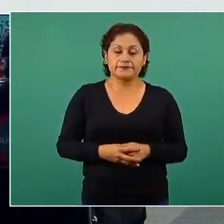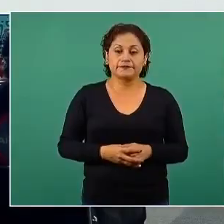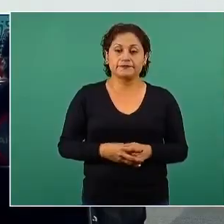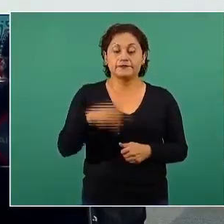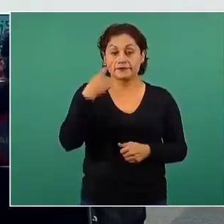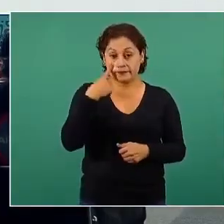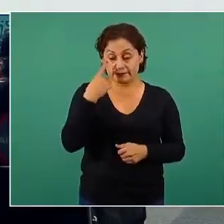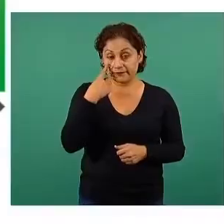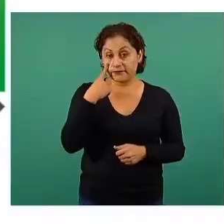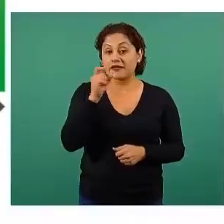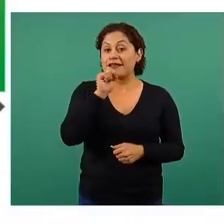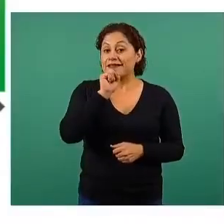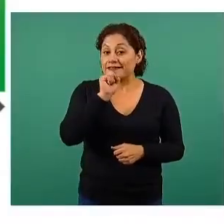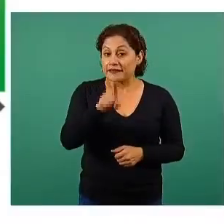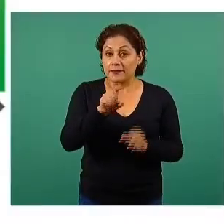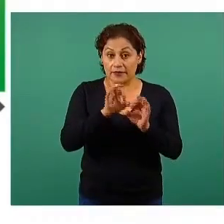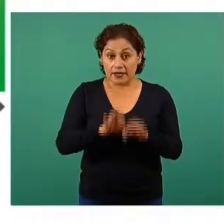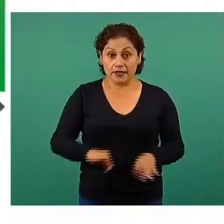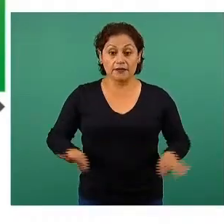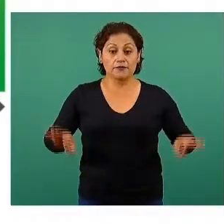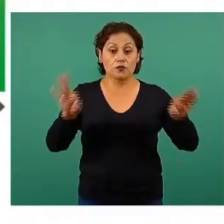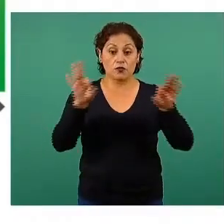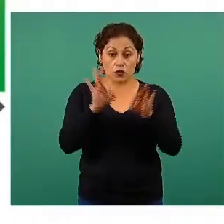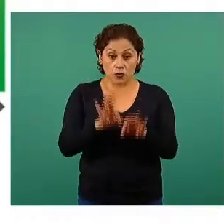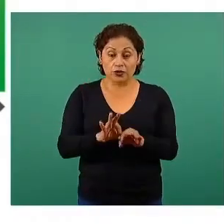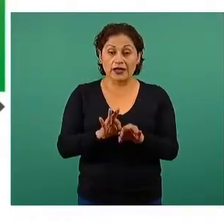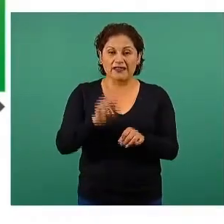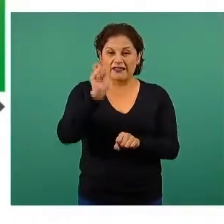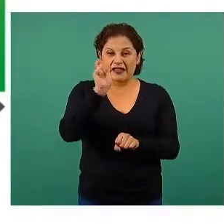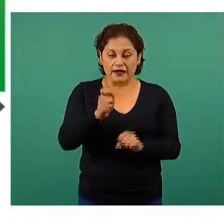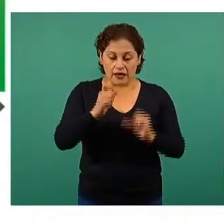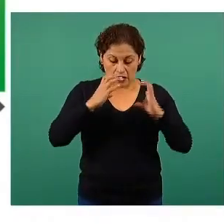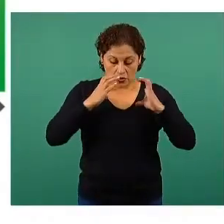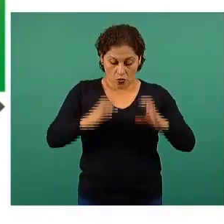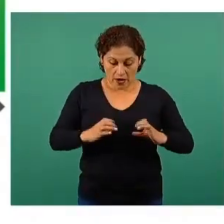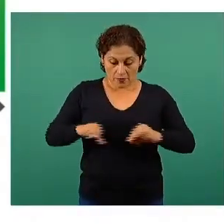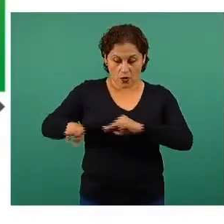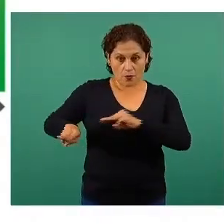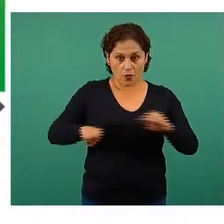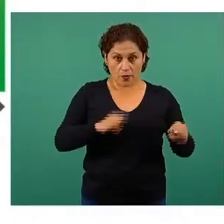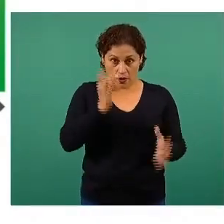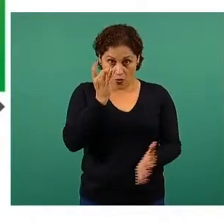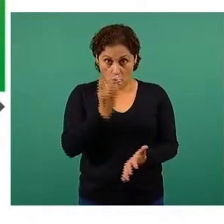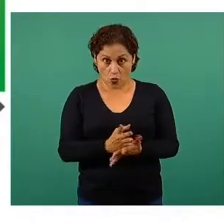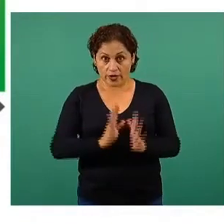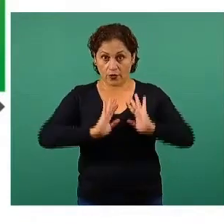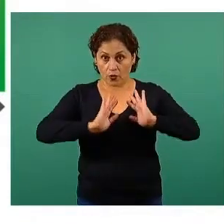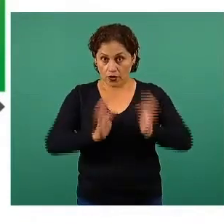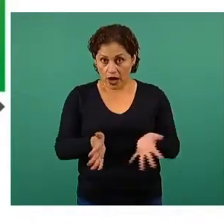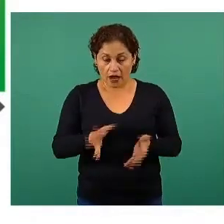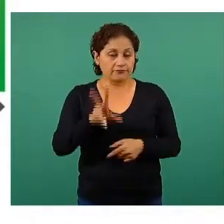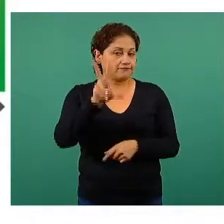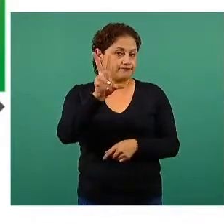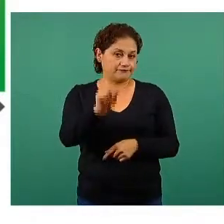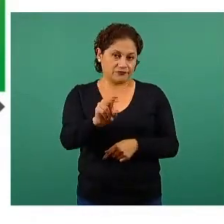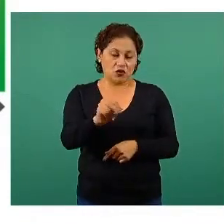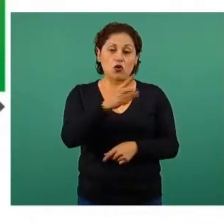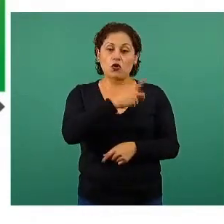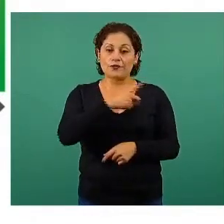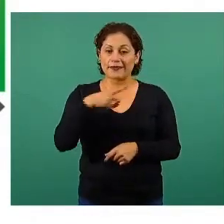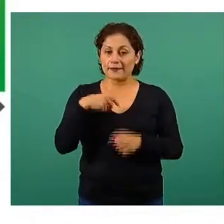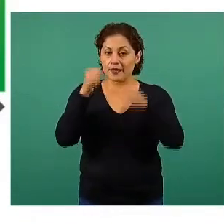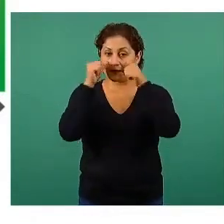importante tomar en cuenta que la actividad física no lo es todo. Hay tres comportamientos que